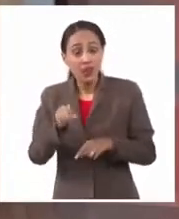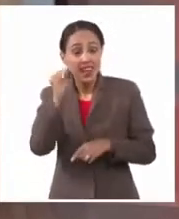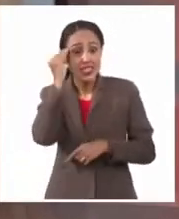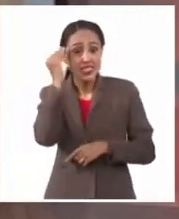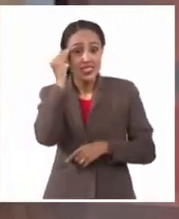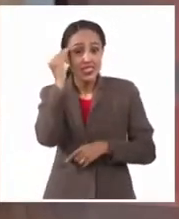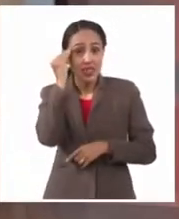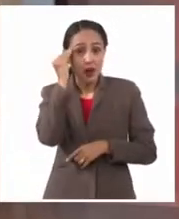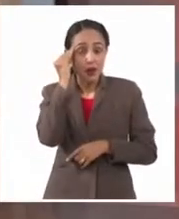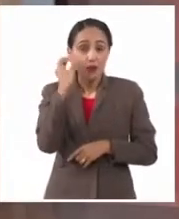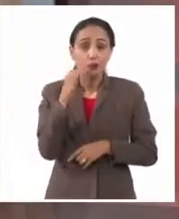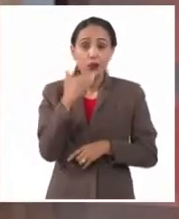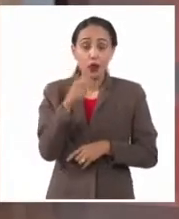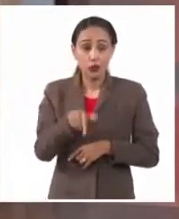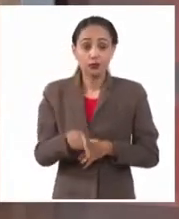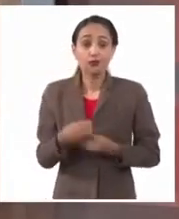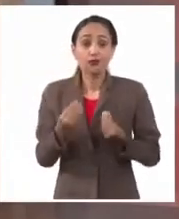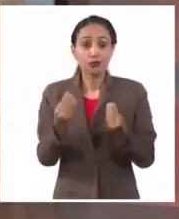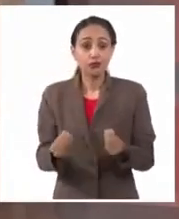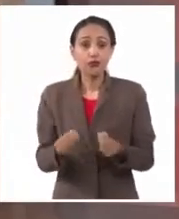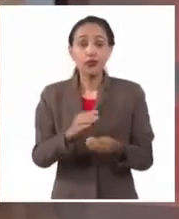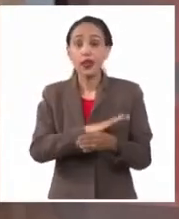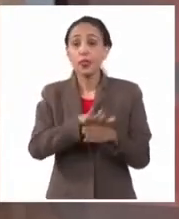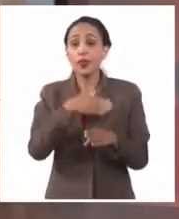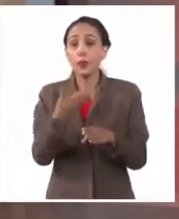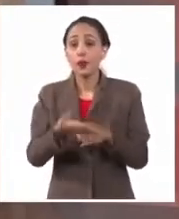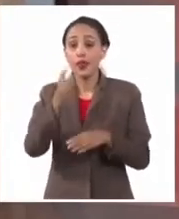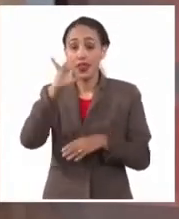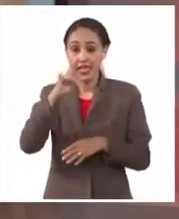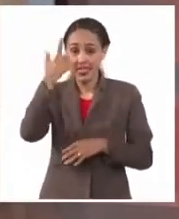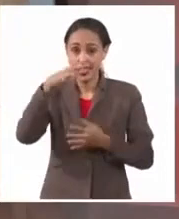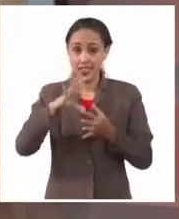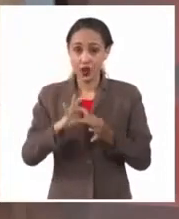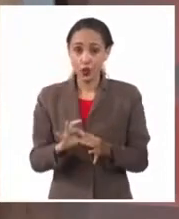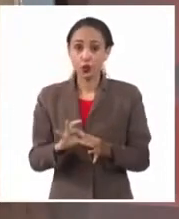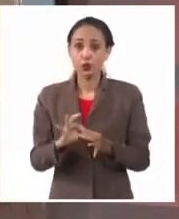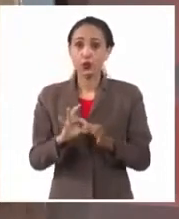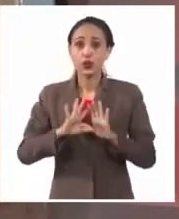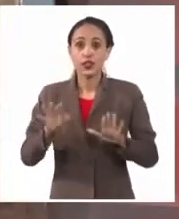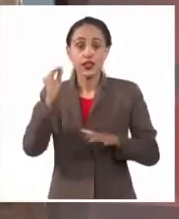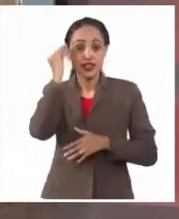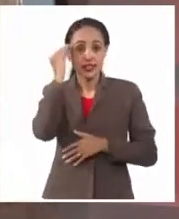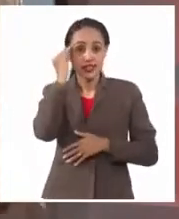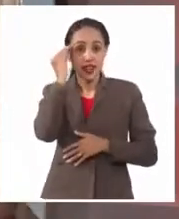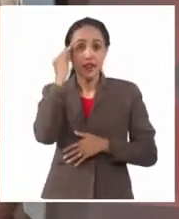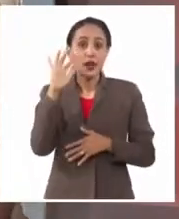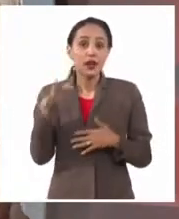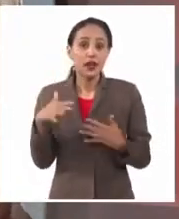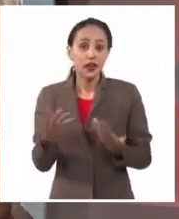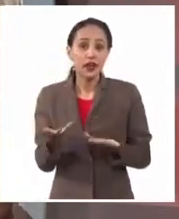como va a despacharse después del 15, pues entonces tendrá este beneficio.